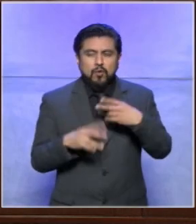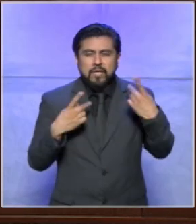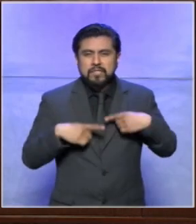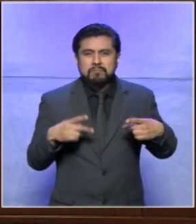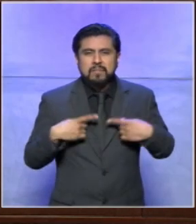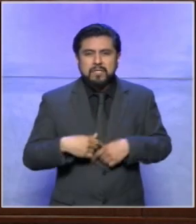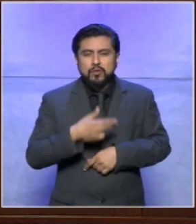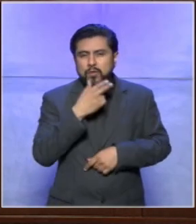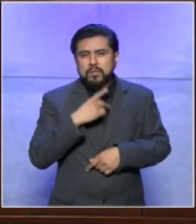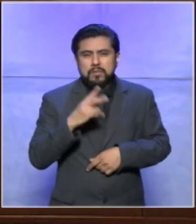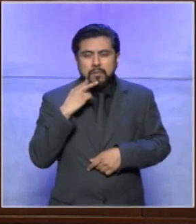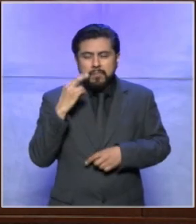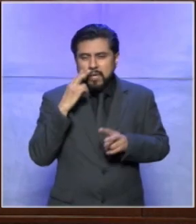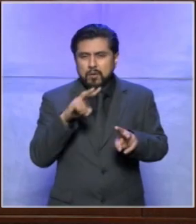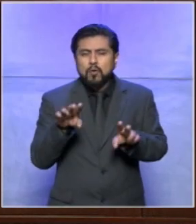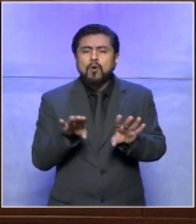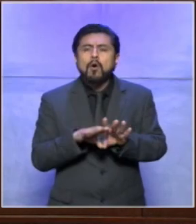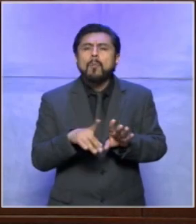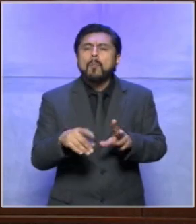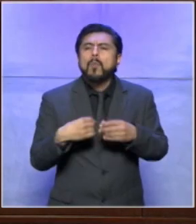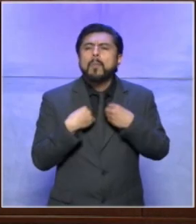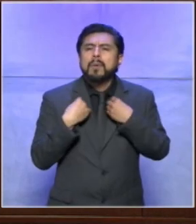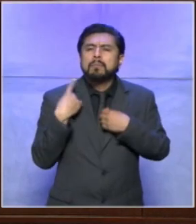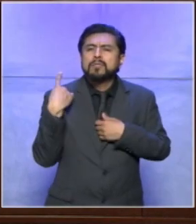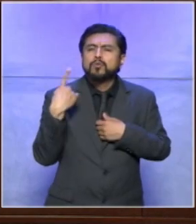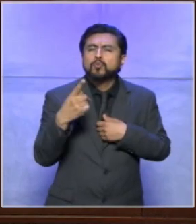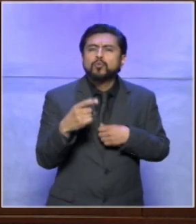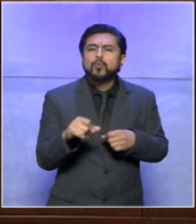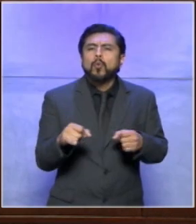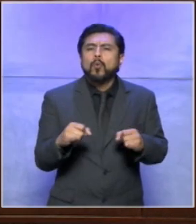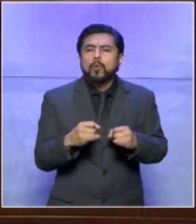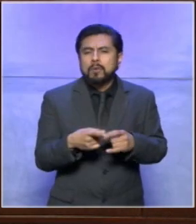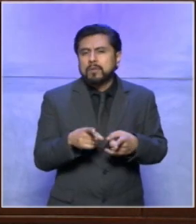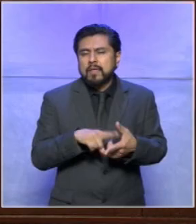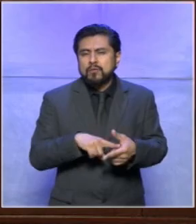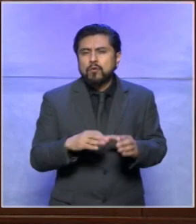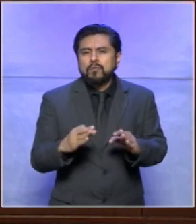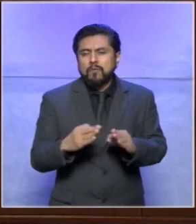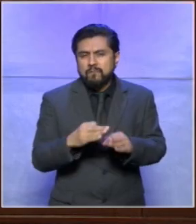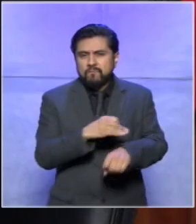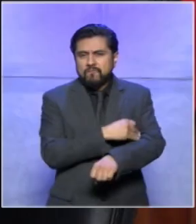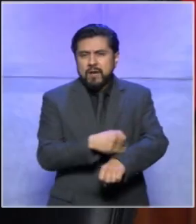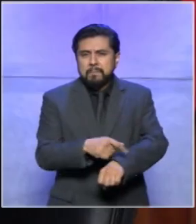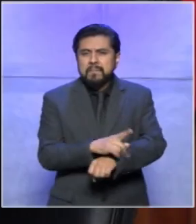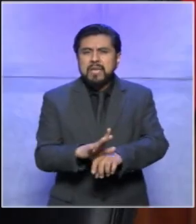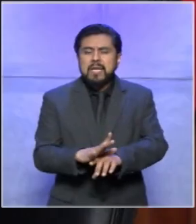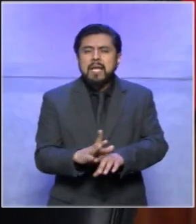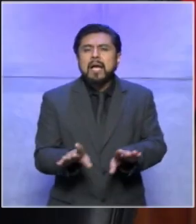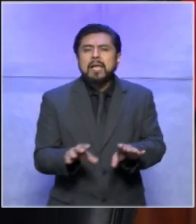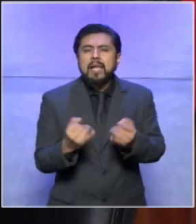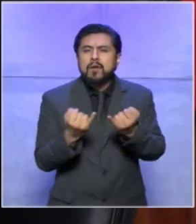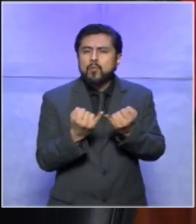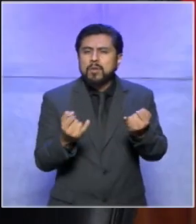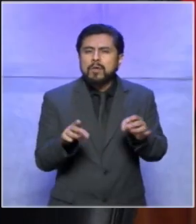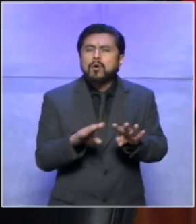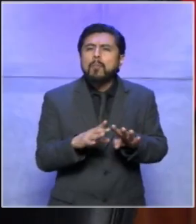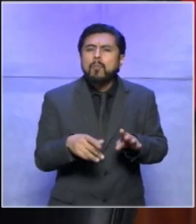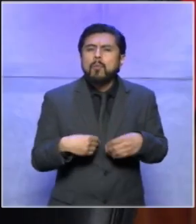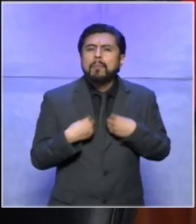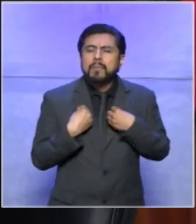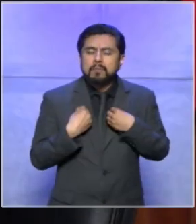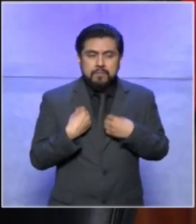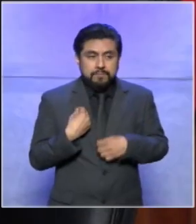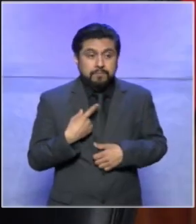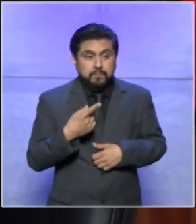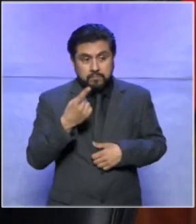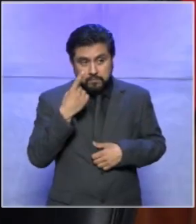y escuchando pues cómo vives tú la igualdad en tu familia en mi familia la igualdad se